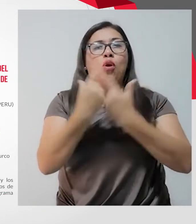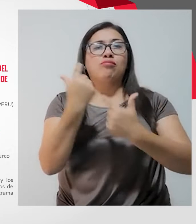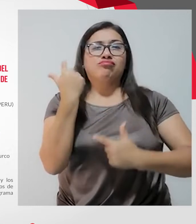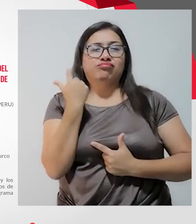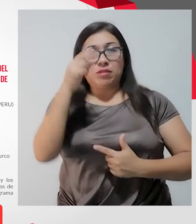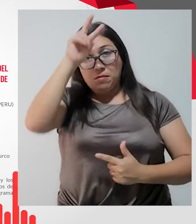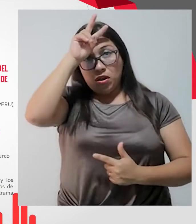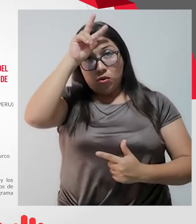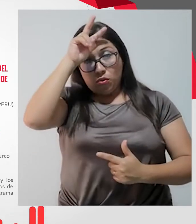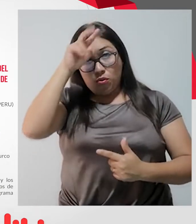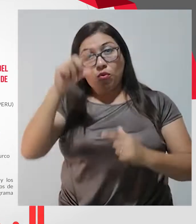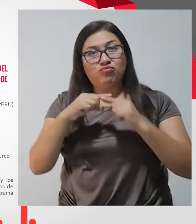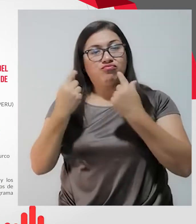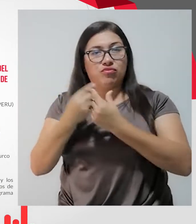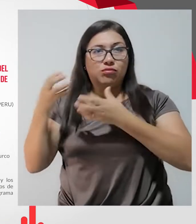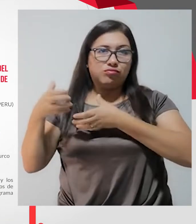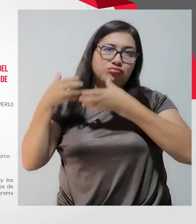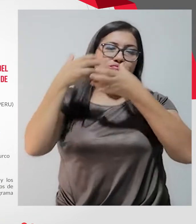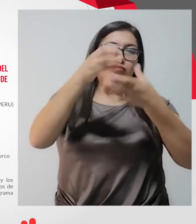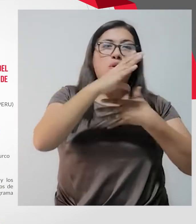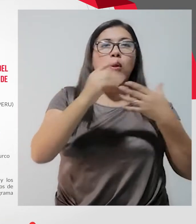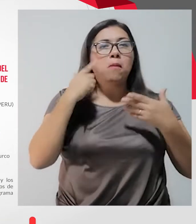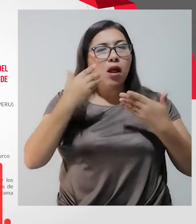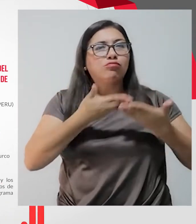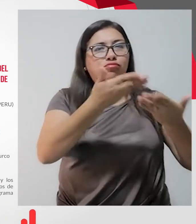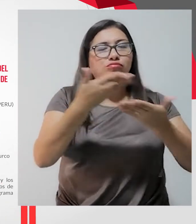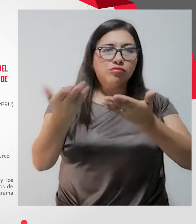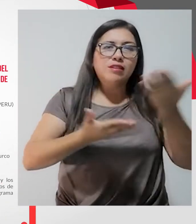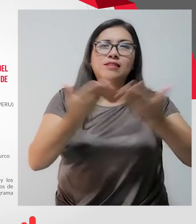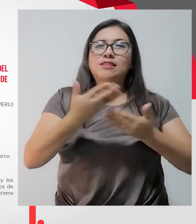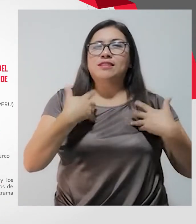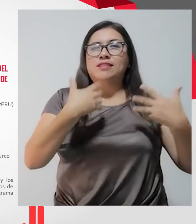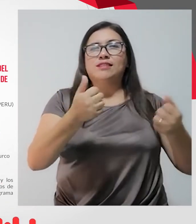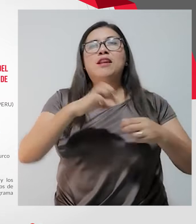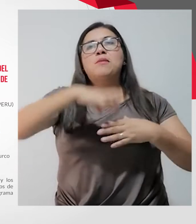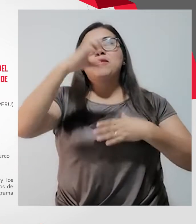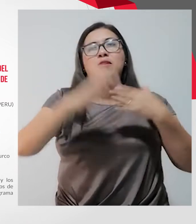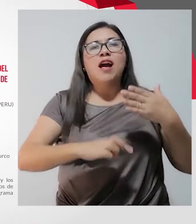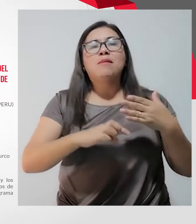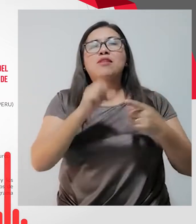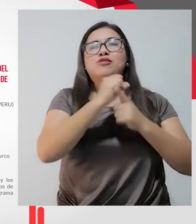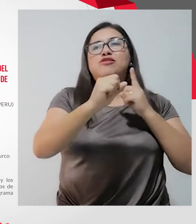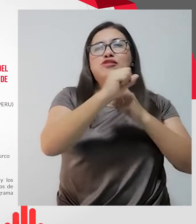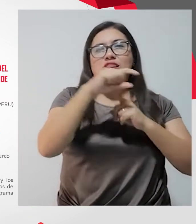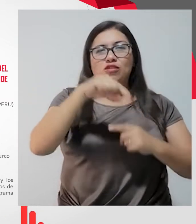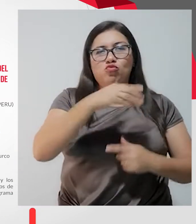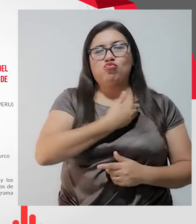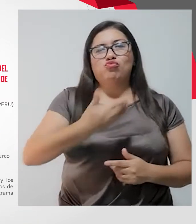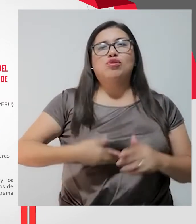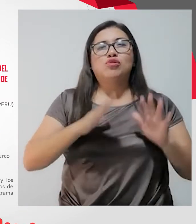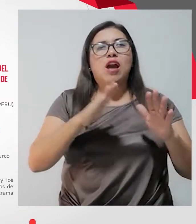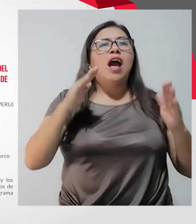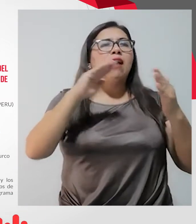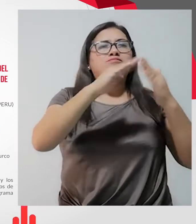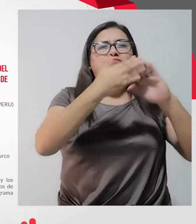Conjunto de las Fuerzas Armadas del Perú para acercar los servicios de salud y programas sociales del Estado a la población más